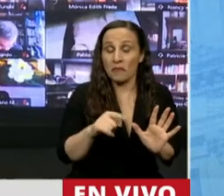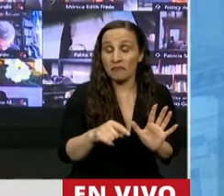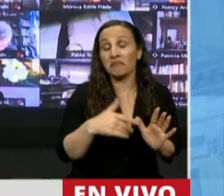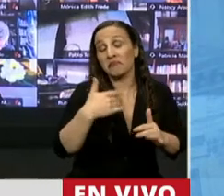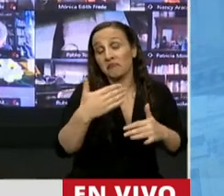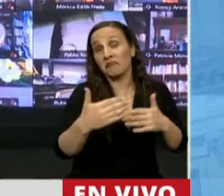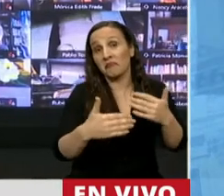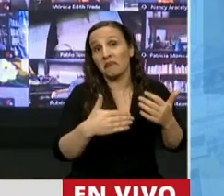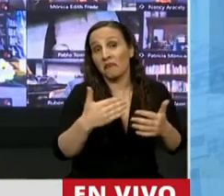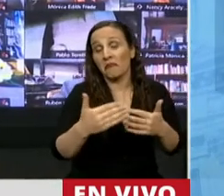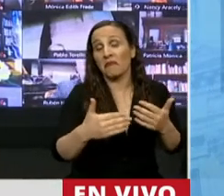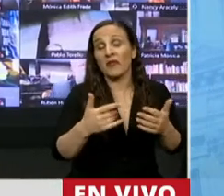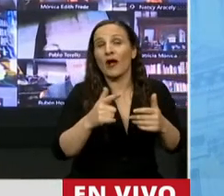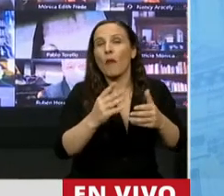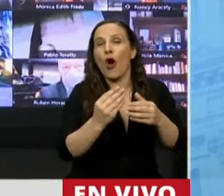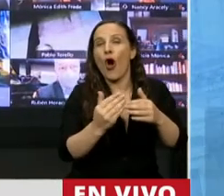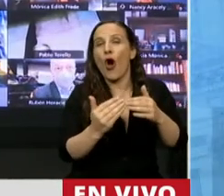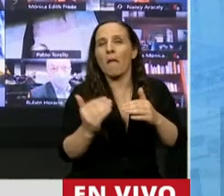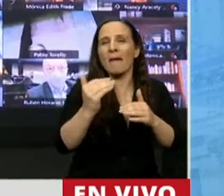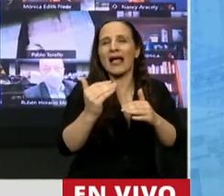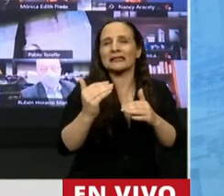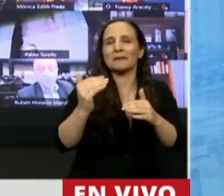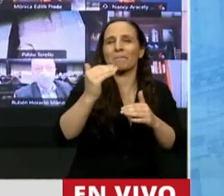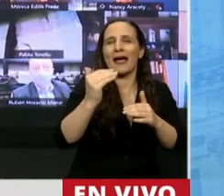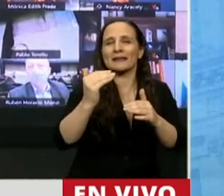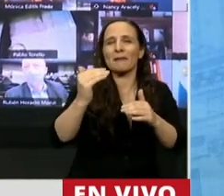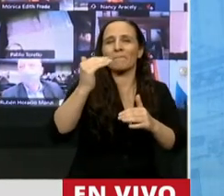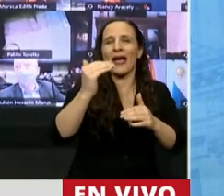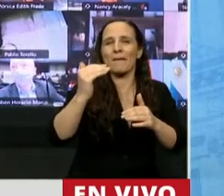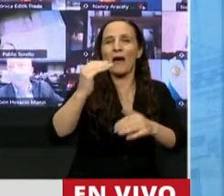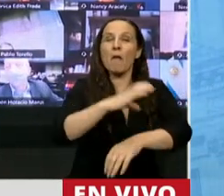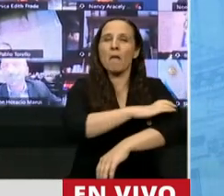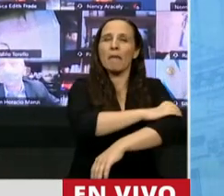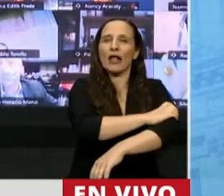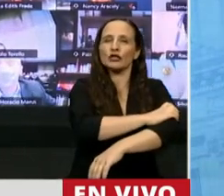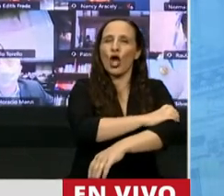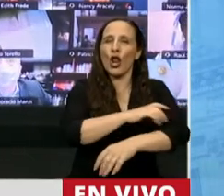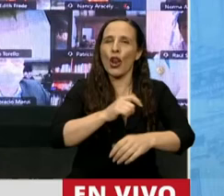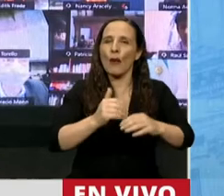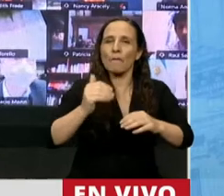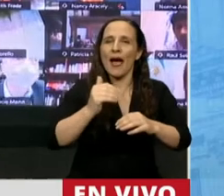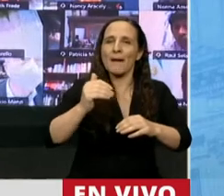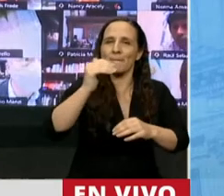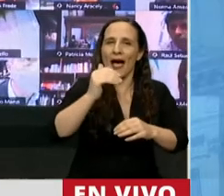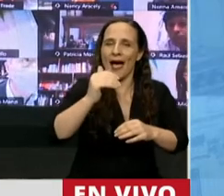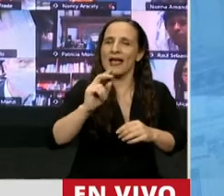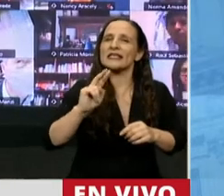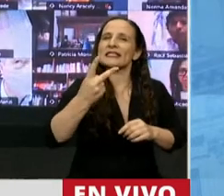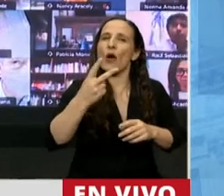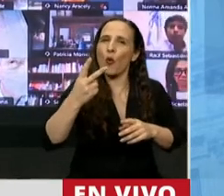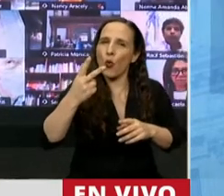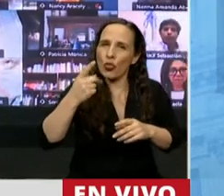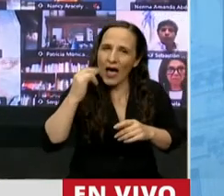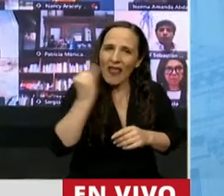esto va subiendo en la presión, ahora se ve iniciada una segunda causa por parte del